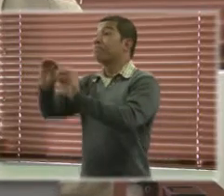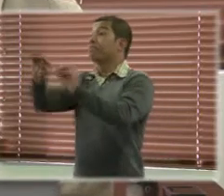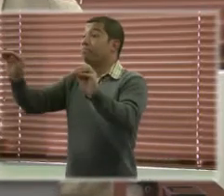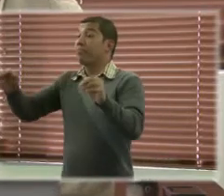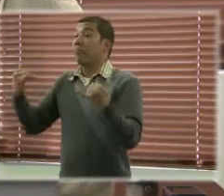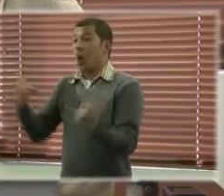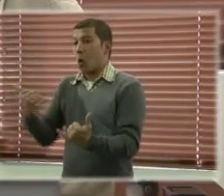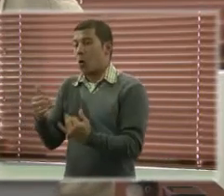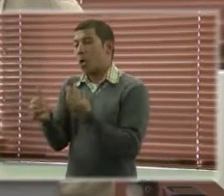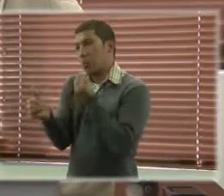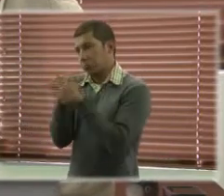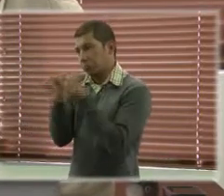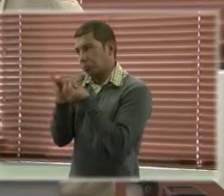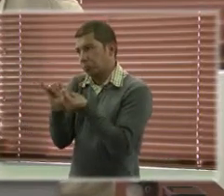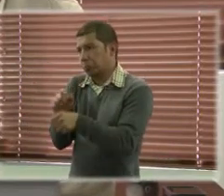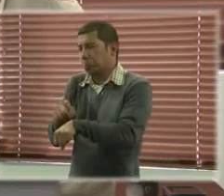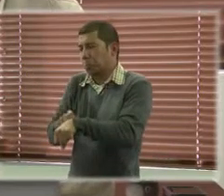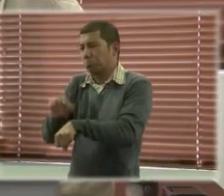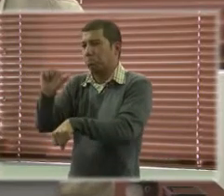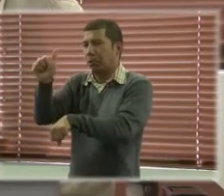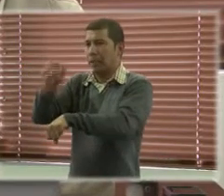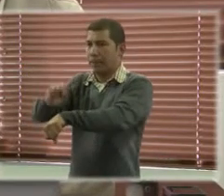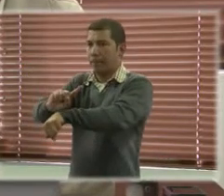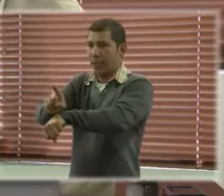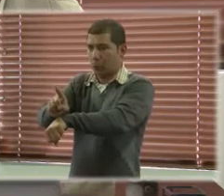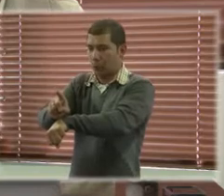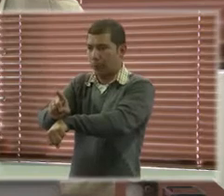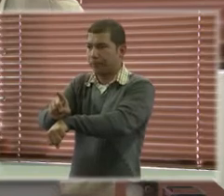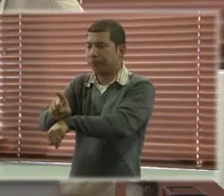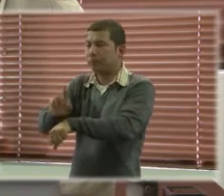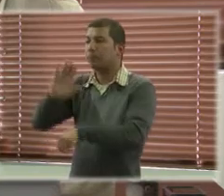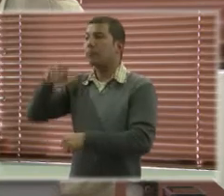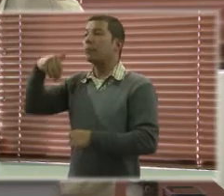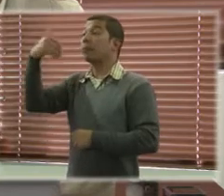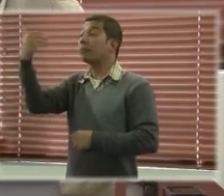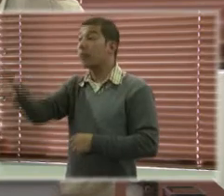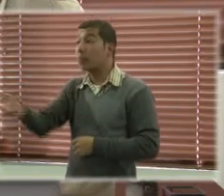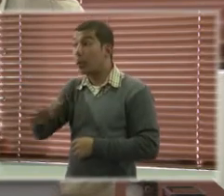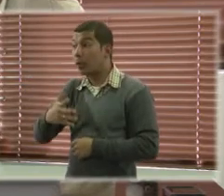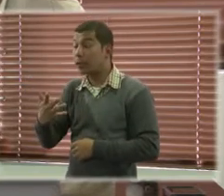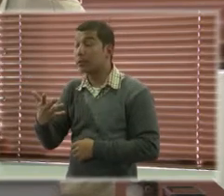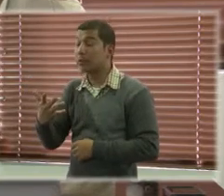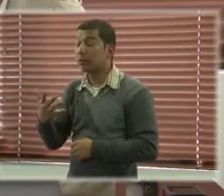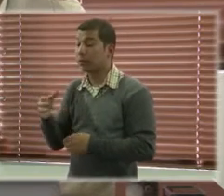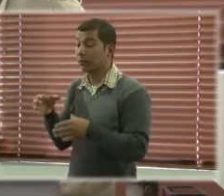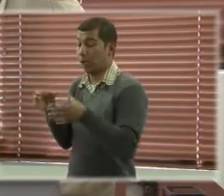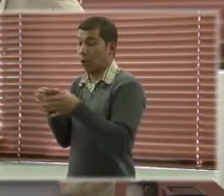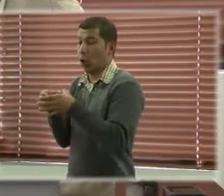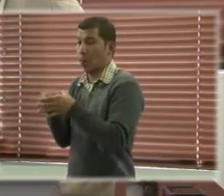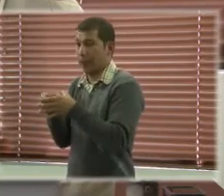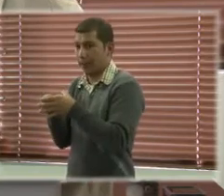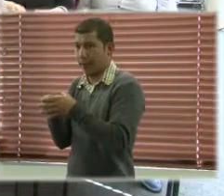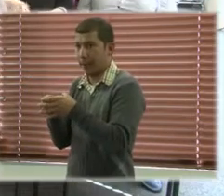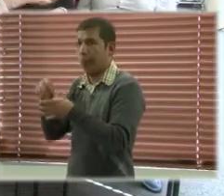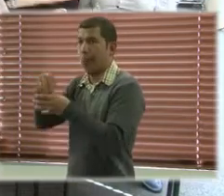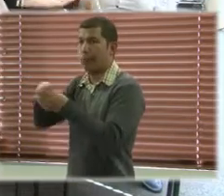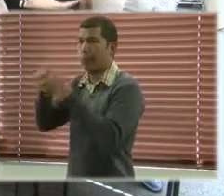que será relacionada con incidencia ante el Comité de Naciones Unidas sobre los Derechos de las Personas con Discapacidad.